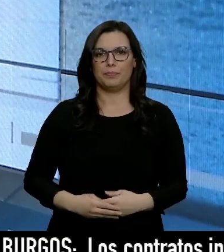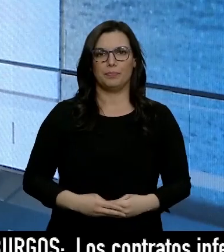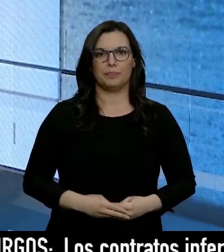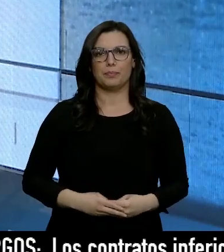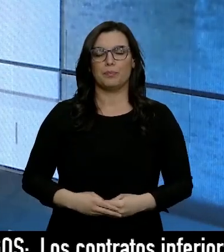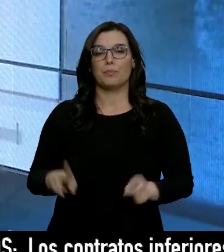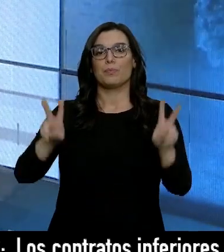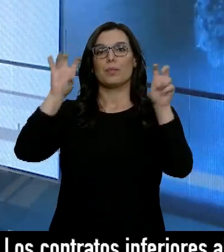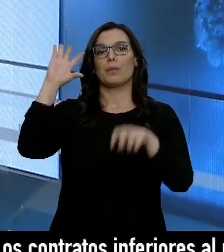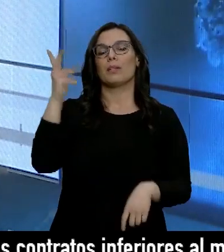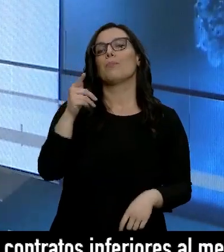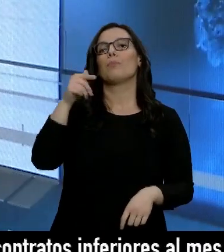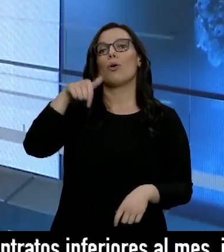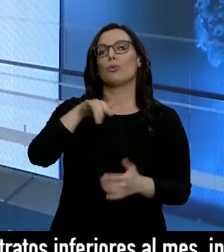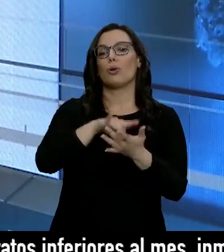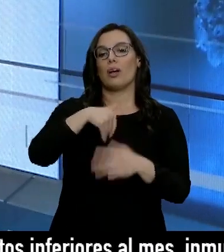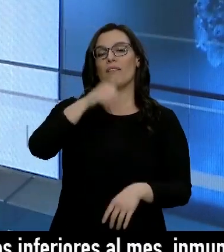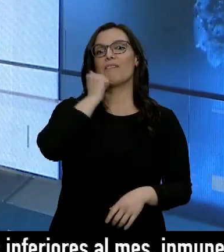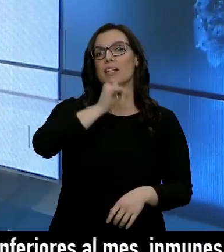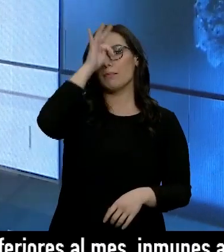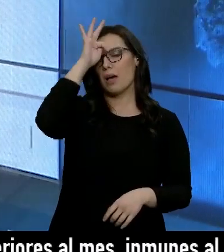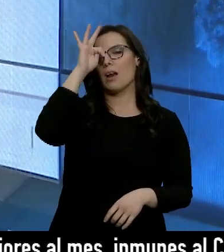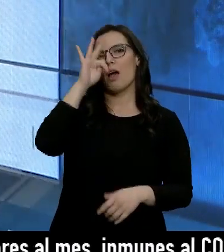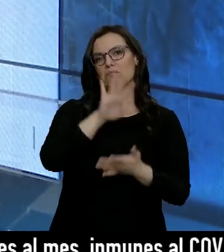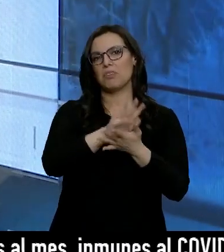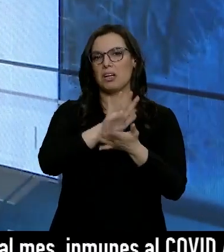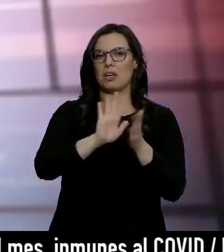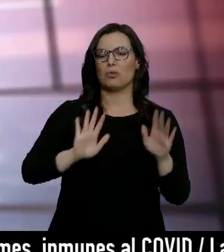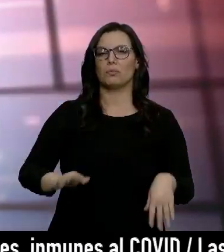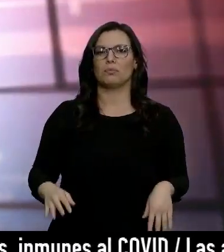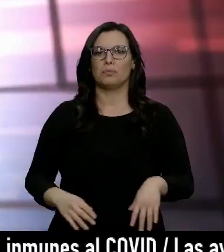Y en cuanto al tiempo nos espera un fin de semana bastante tranquilo.